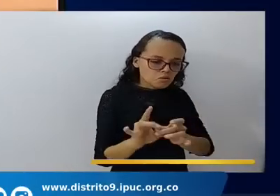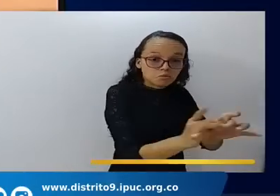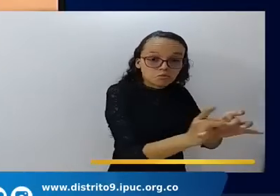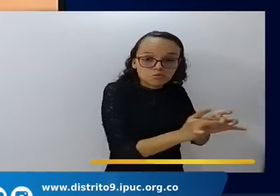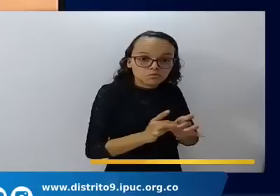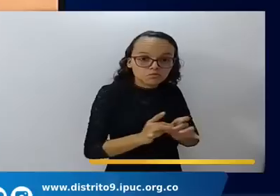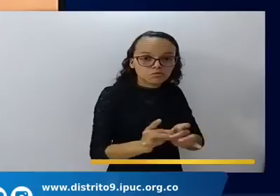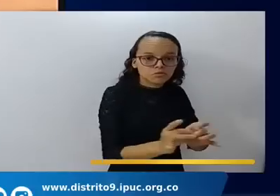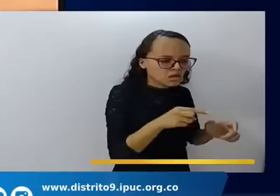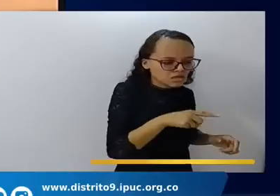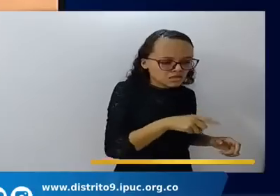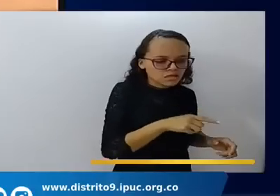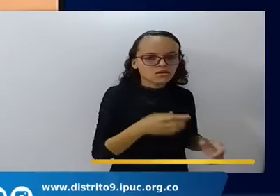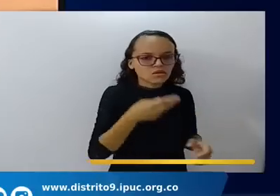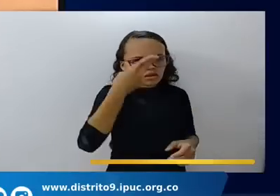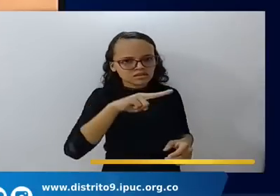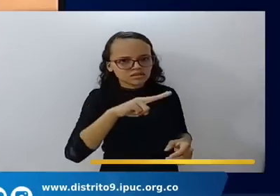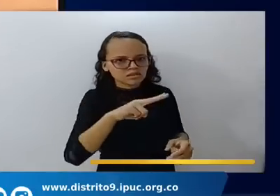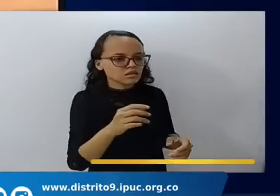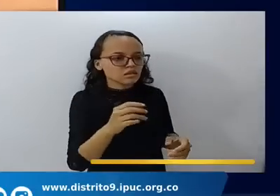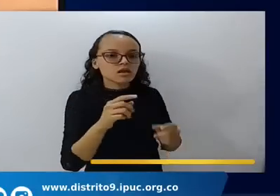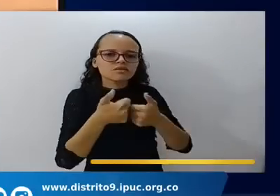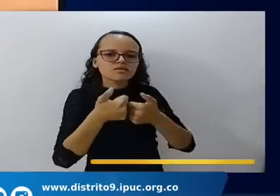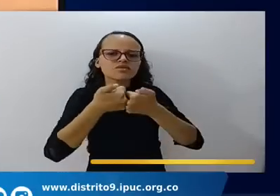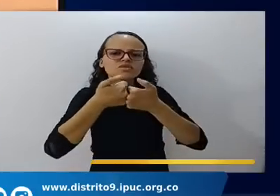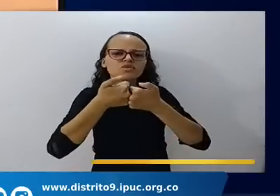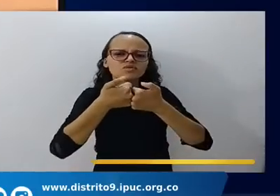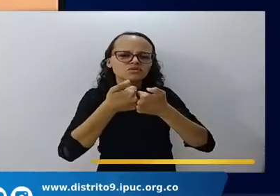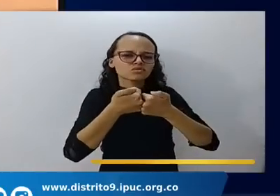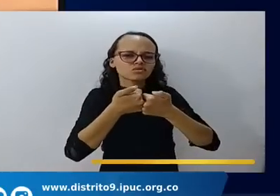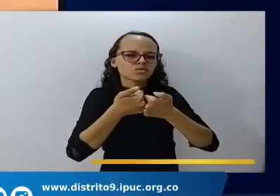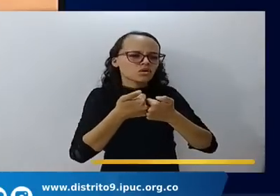que detenía que hijas los novios inconversos